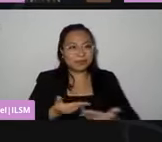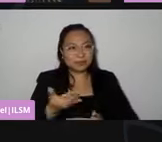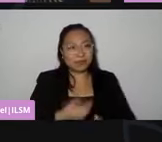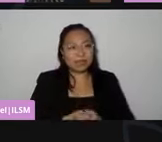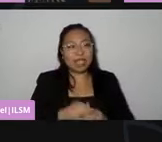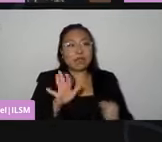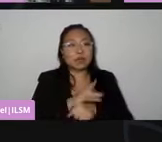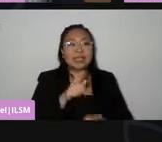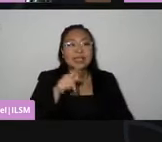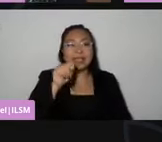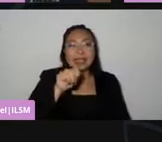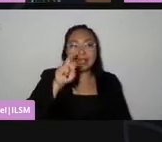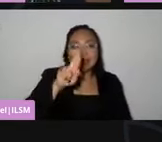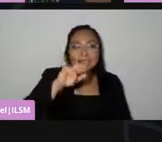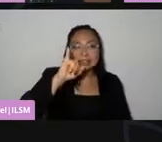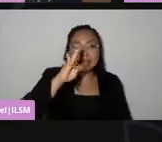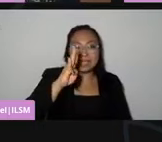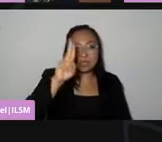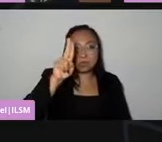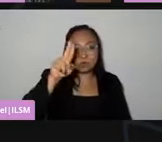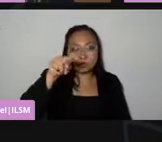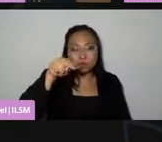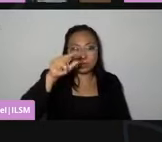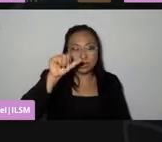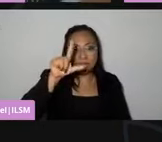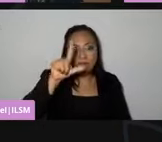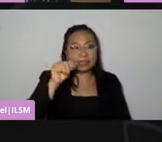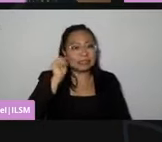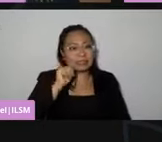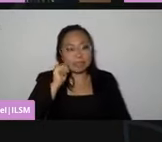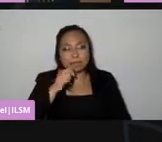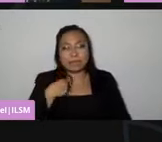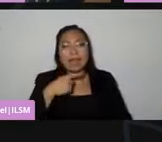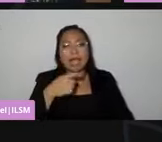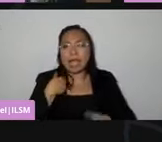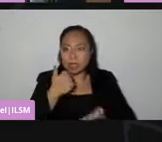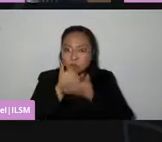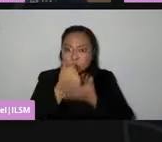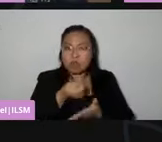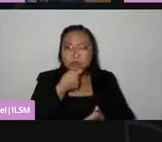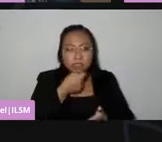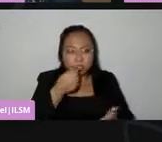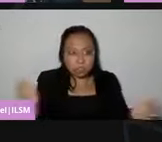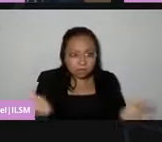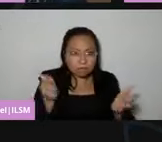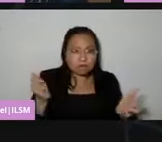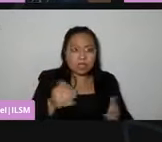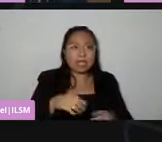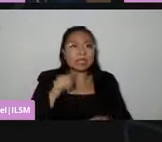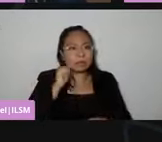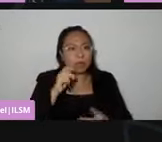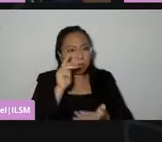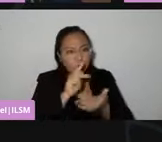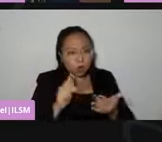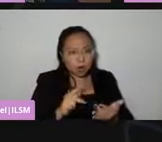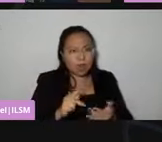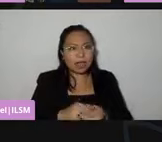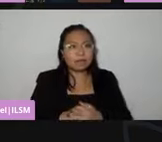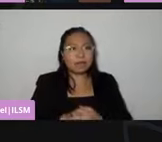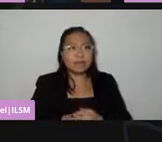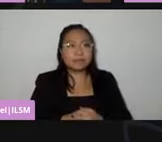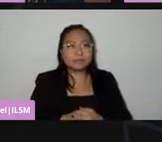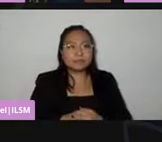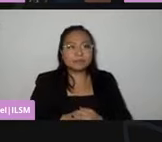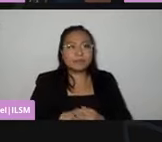tribunal electoral, acuérdate que atiende mucho a la formación en ciudadanía desde edades tempranas, programas institucionales que la magistrada Mercado